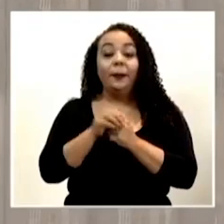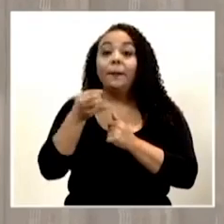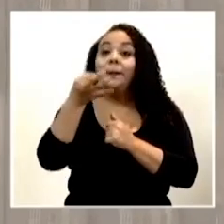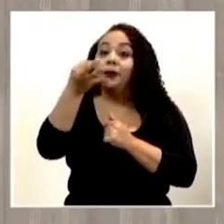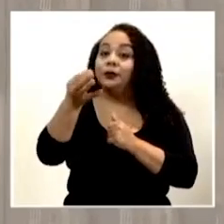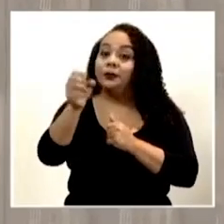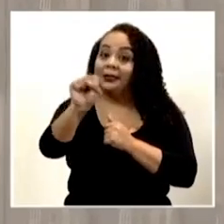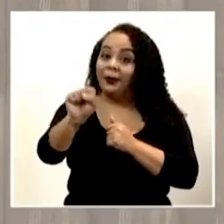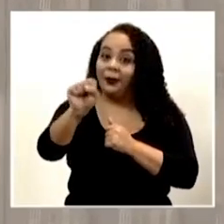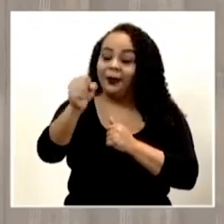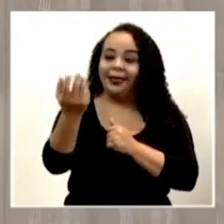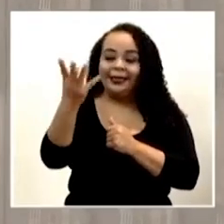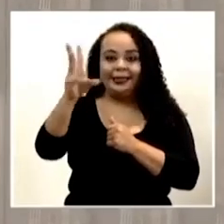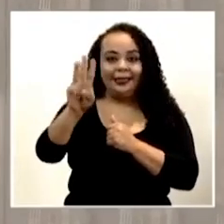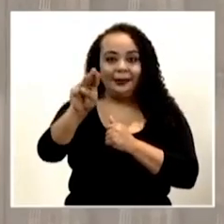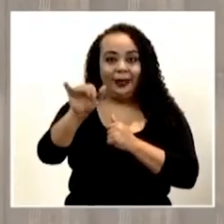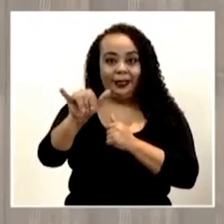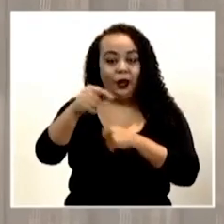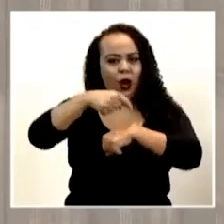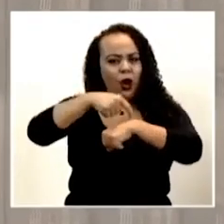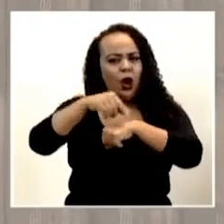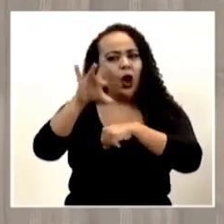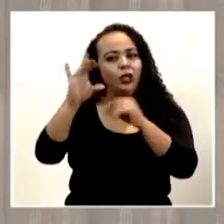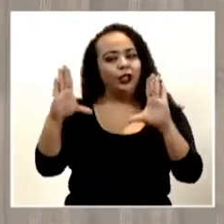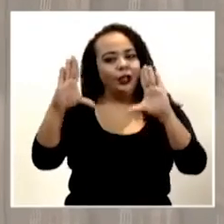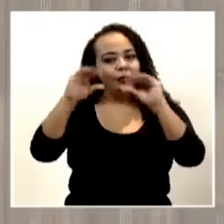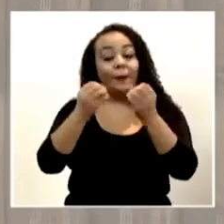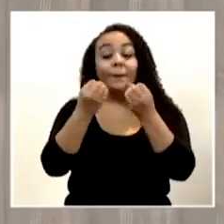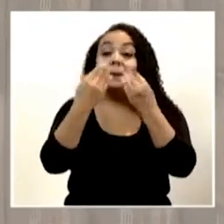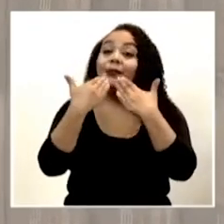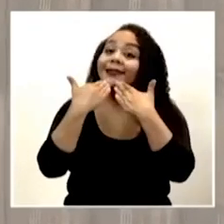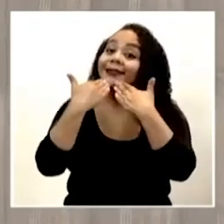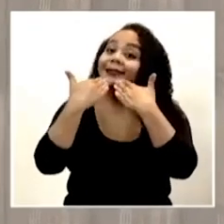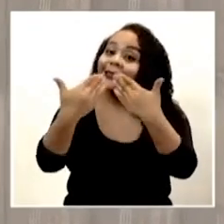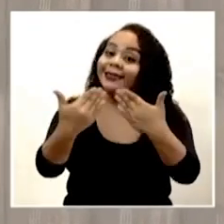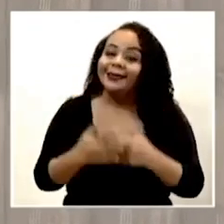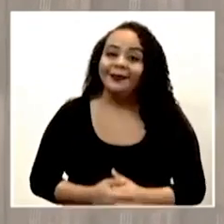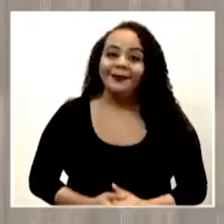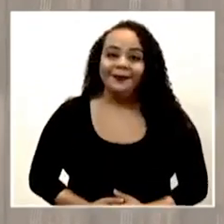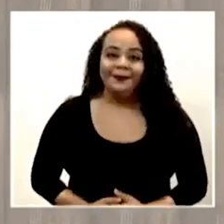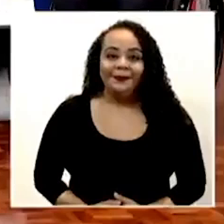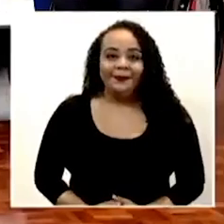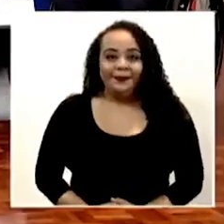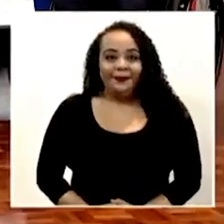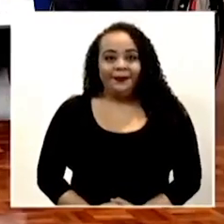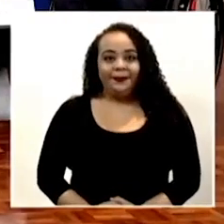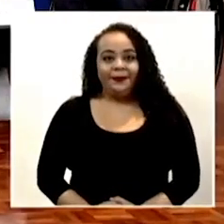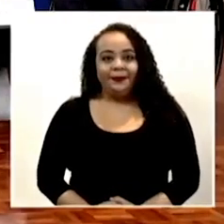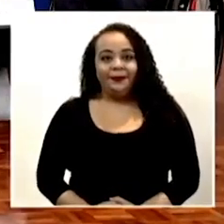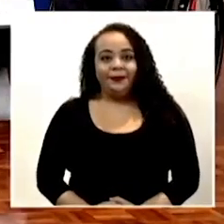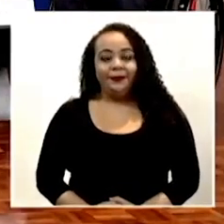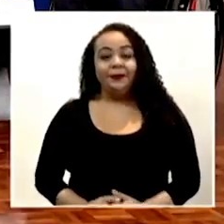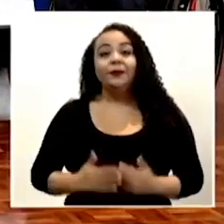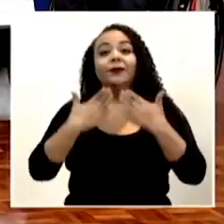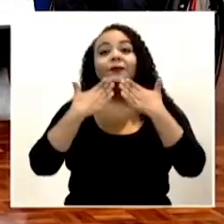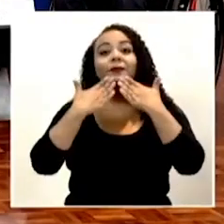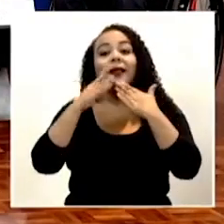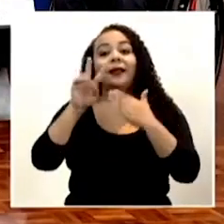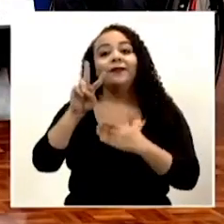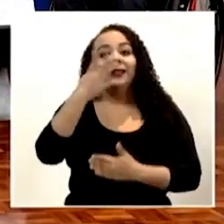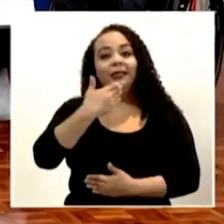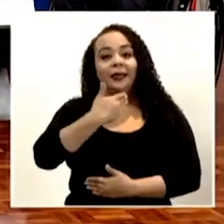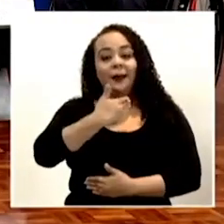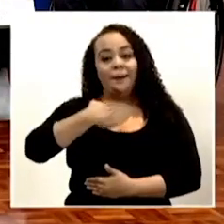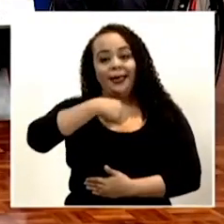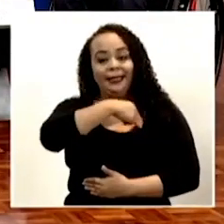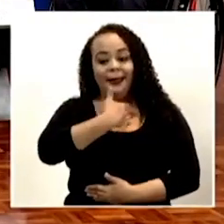sábado 16 a las ocho de la noche. Muchísimas gracias, muchas gracias. Muchísimas gracias a la viceministra